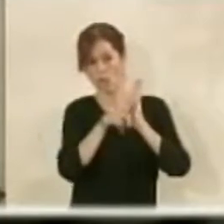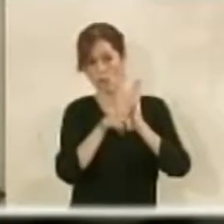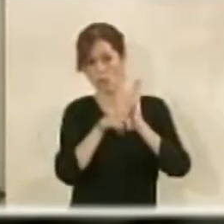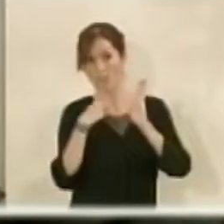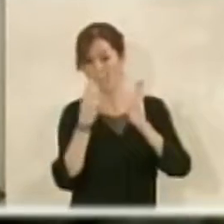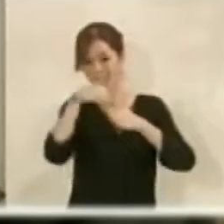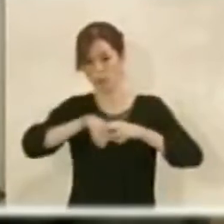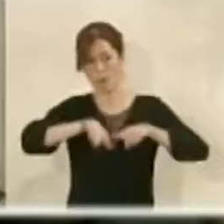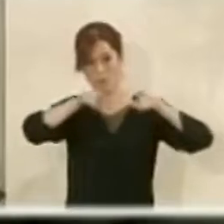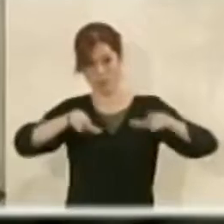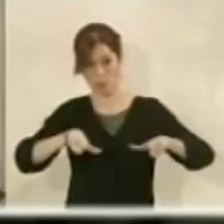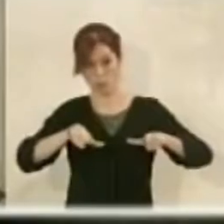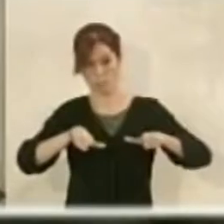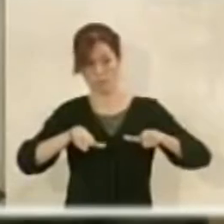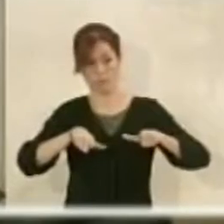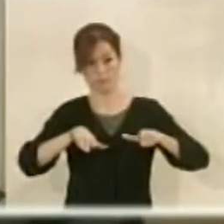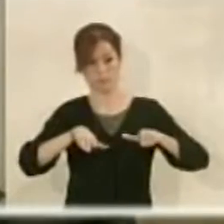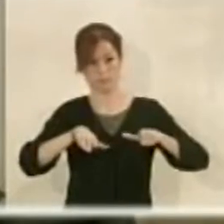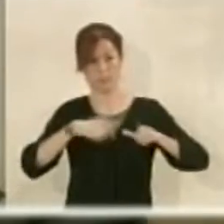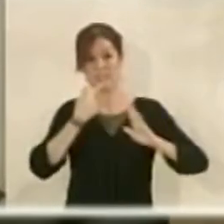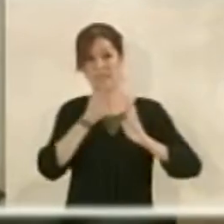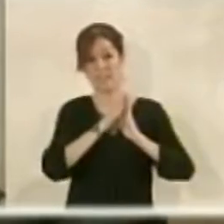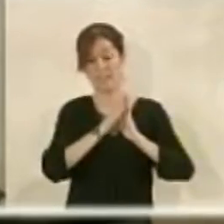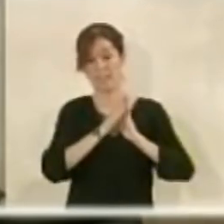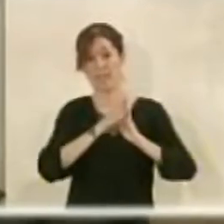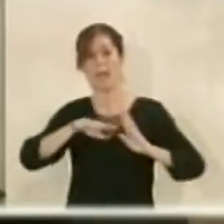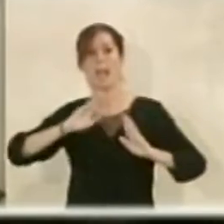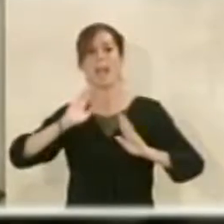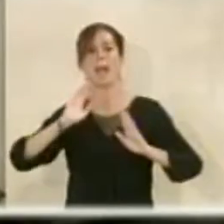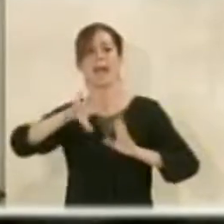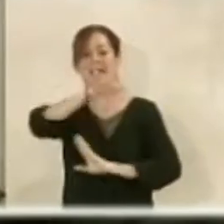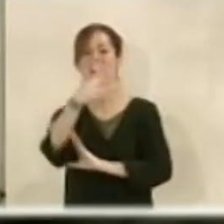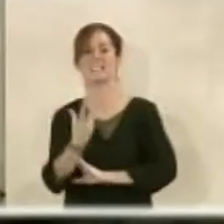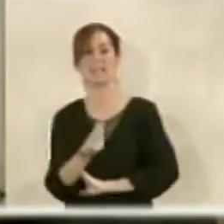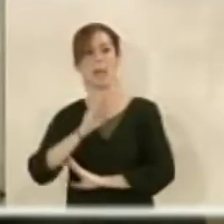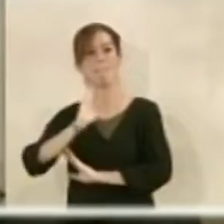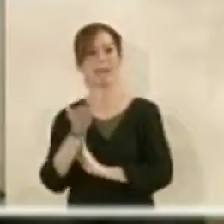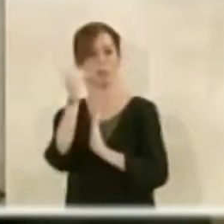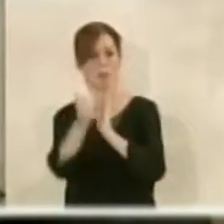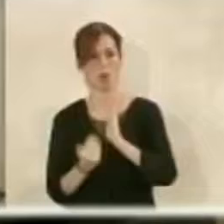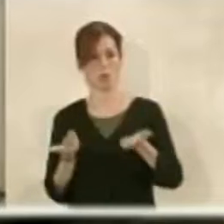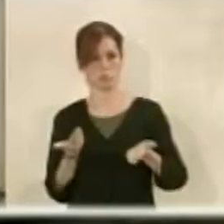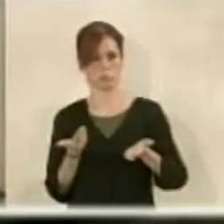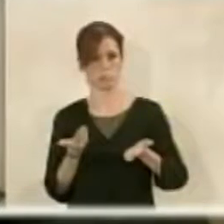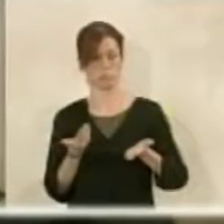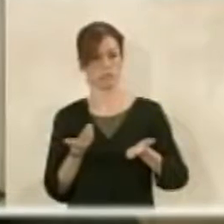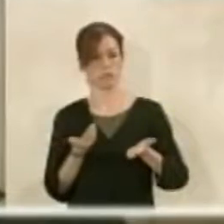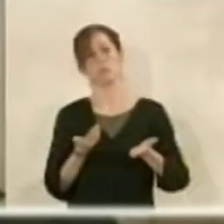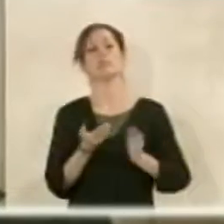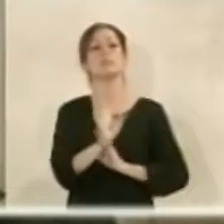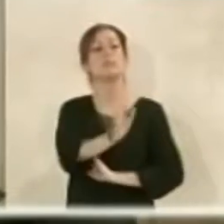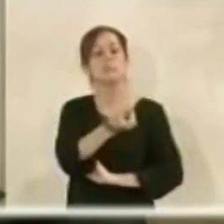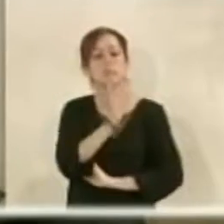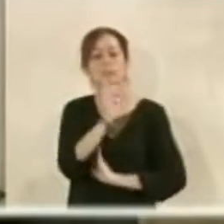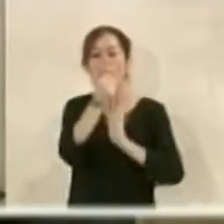parcela, que mejora, que reduce unos volúmenes de impacto hacia las canteras, que realiza